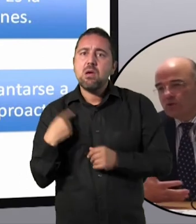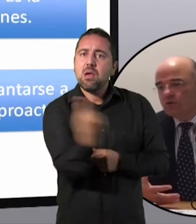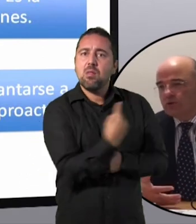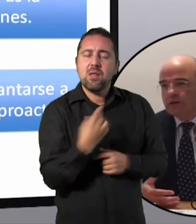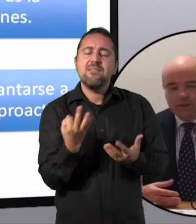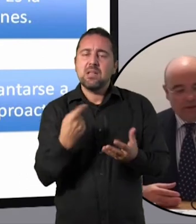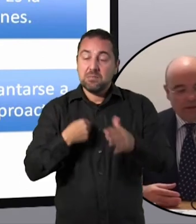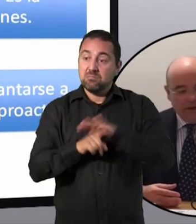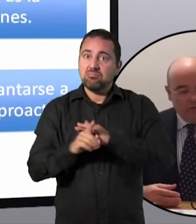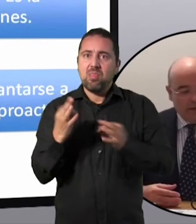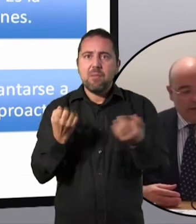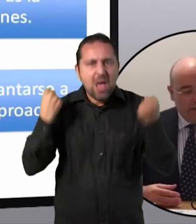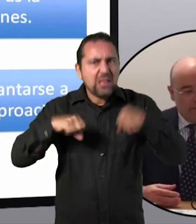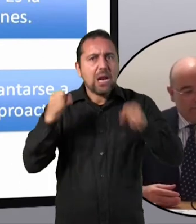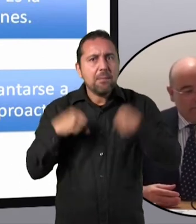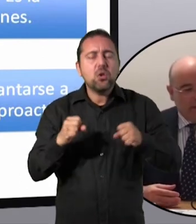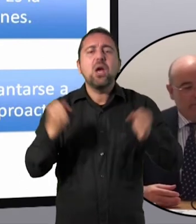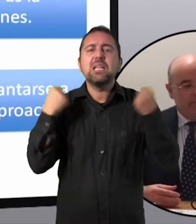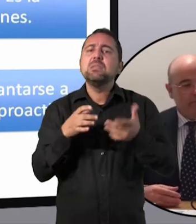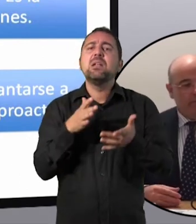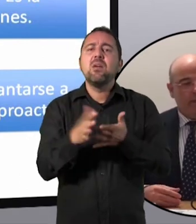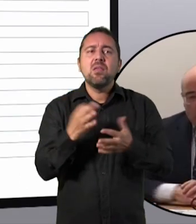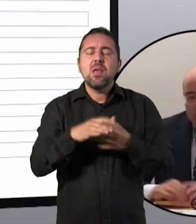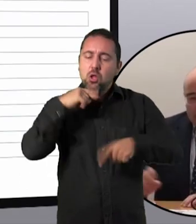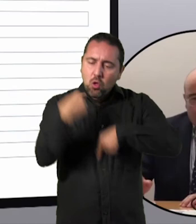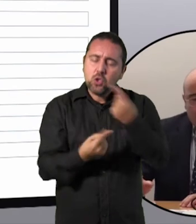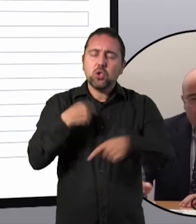es entrenarse todos los días en cada una de ellas, ¿vale?